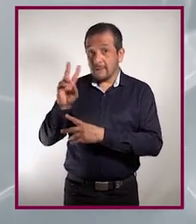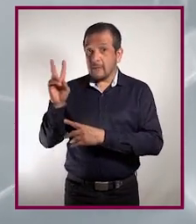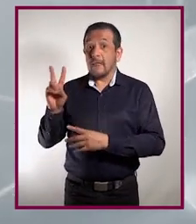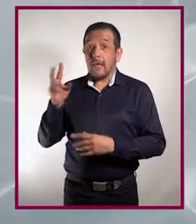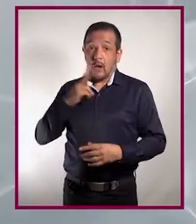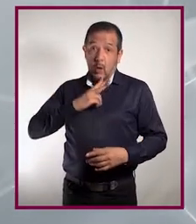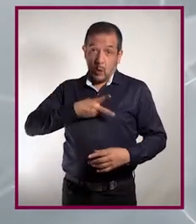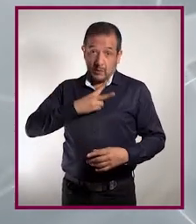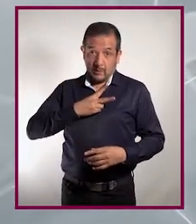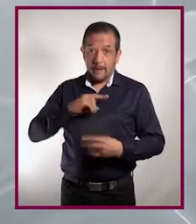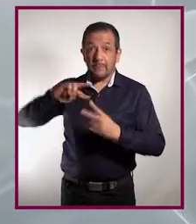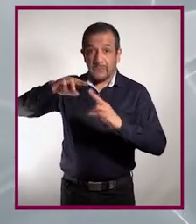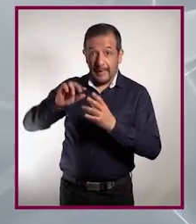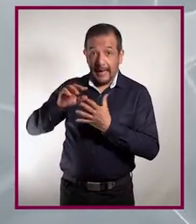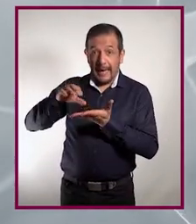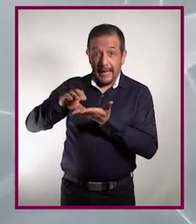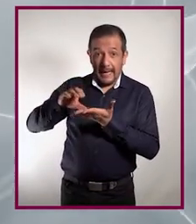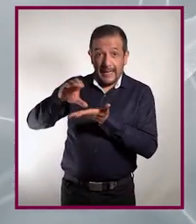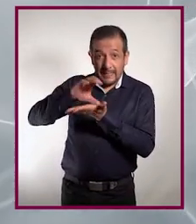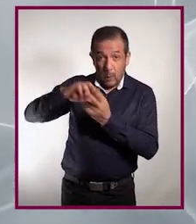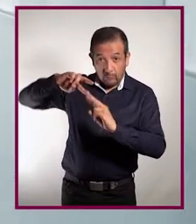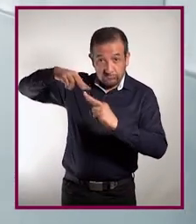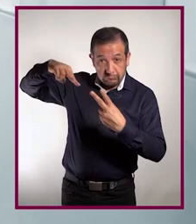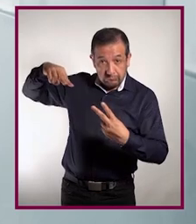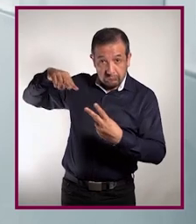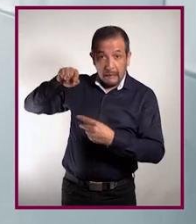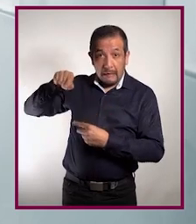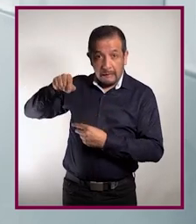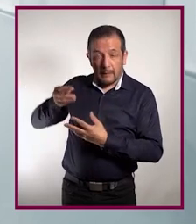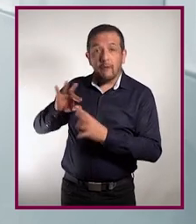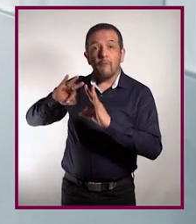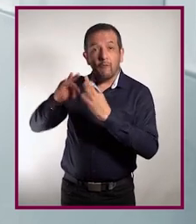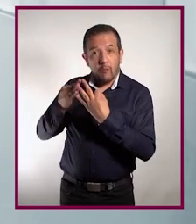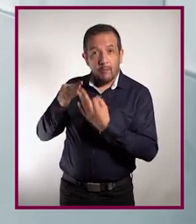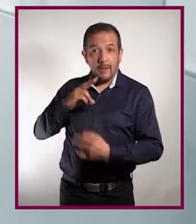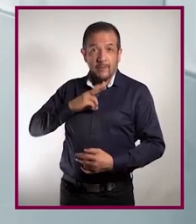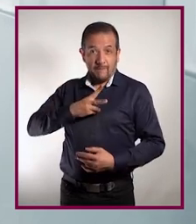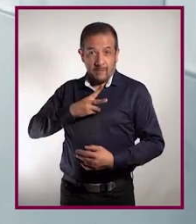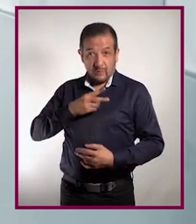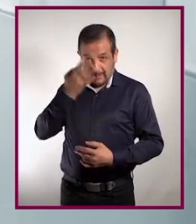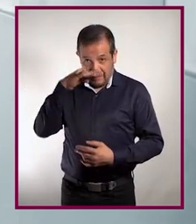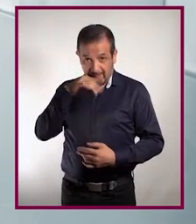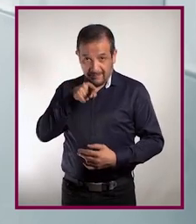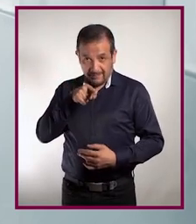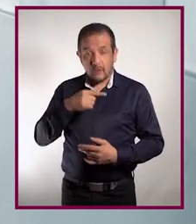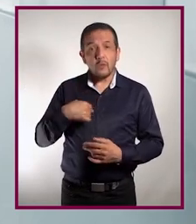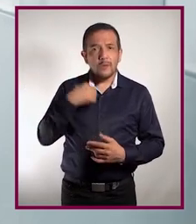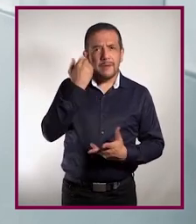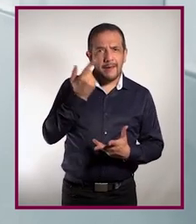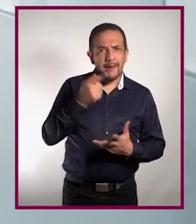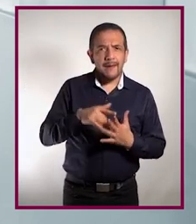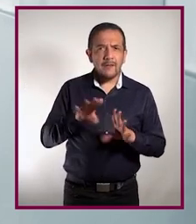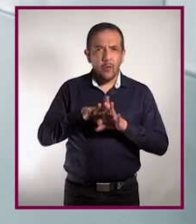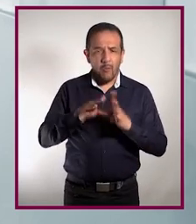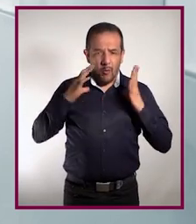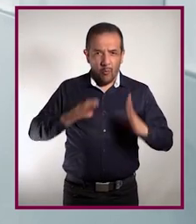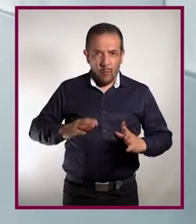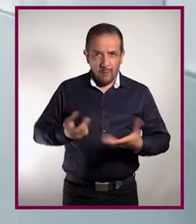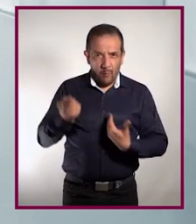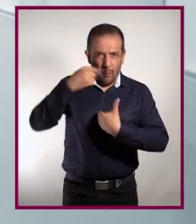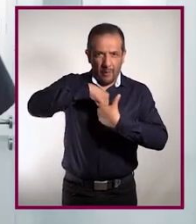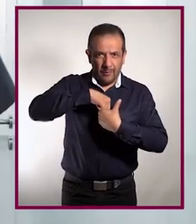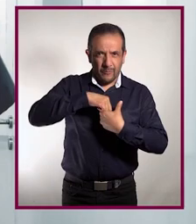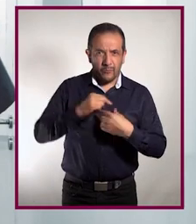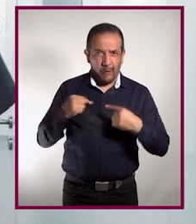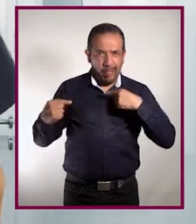una buena parte de nuestro genoma es de origen viral? Si quieres saber más sobre la vida y sobre las batallas invisibles que se libran en nuestro